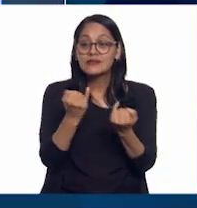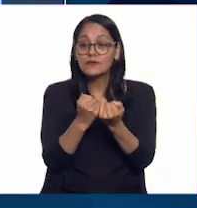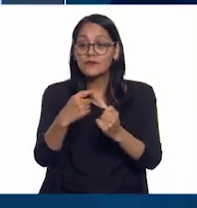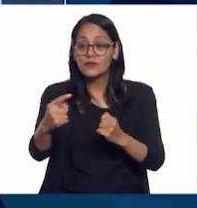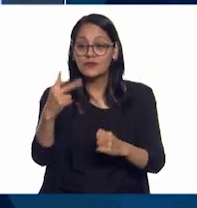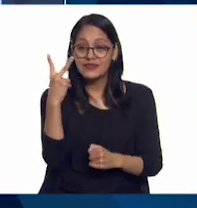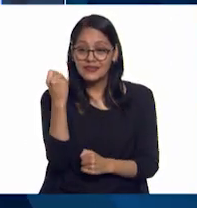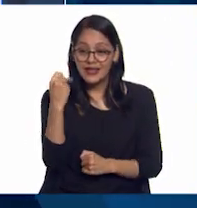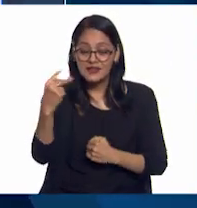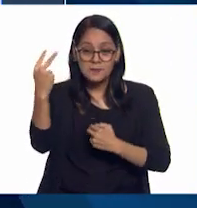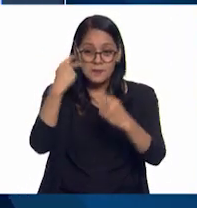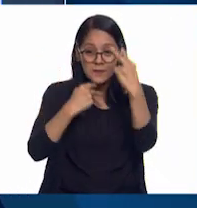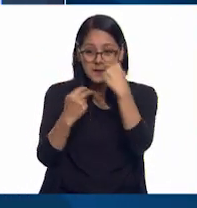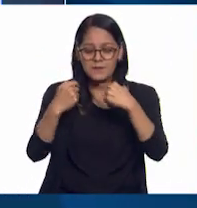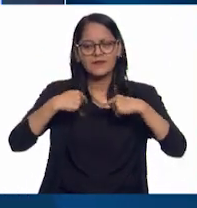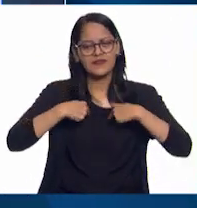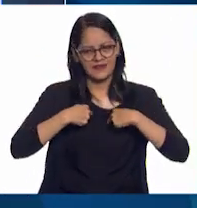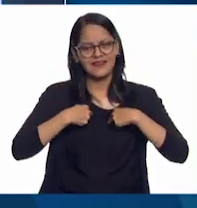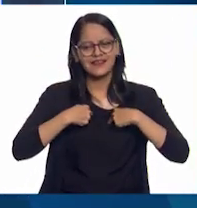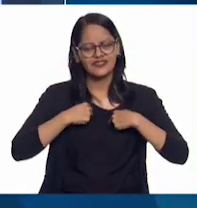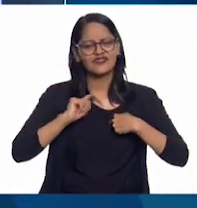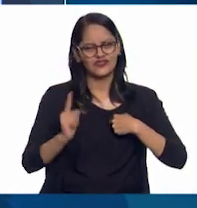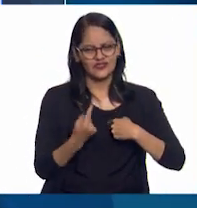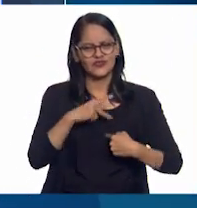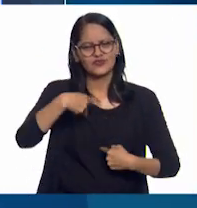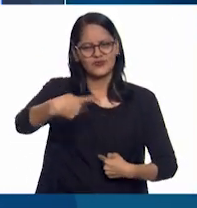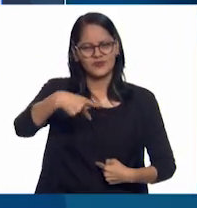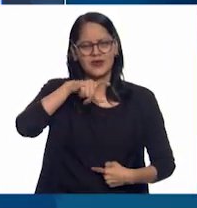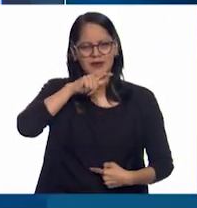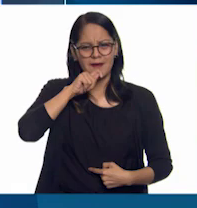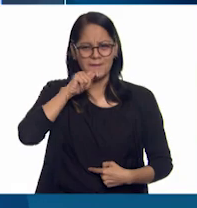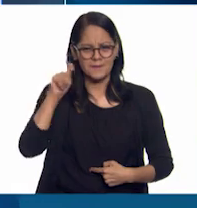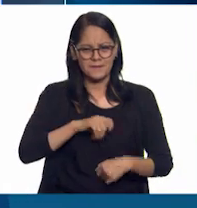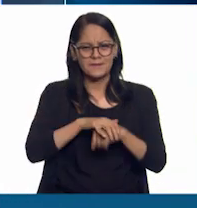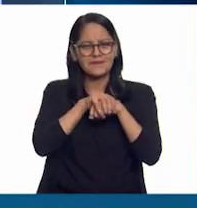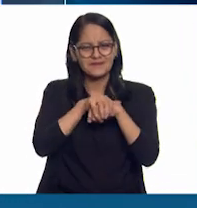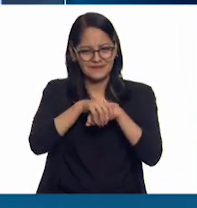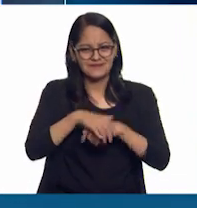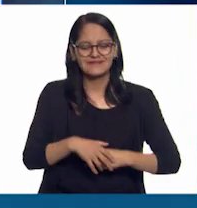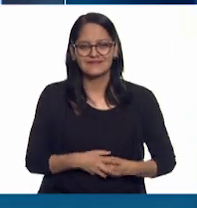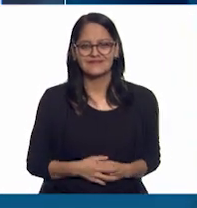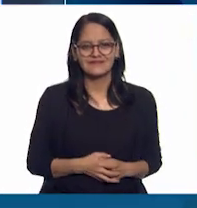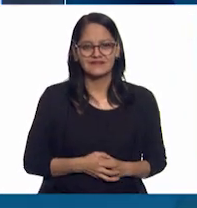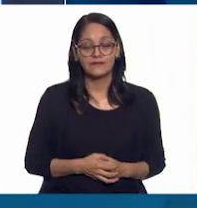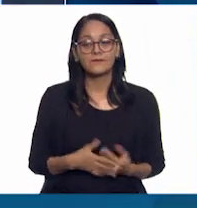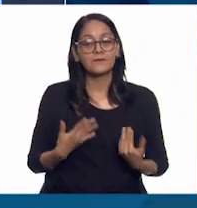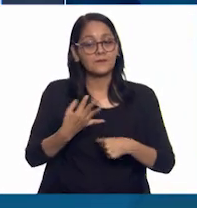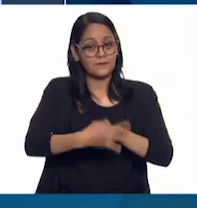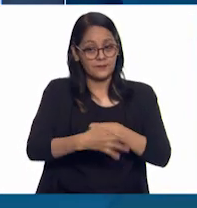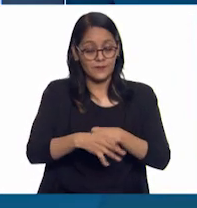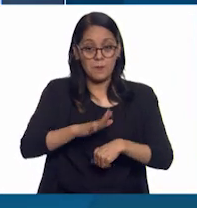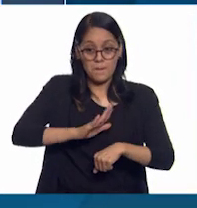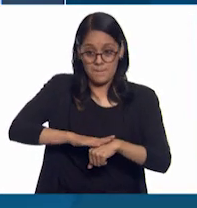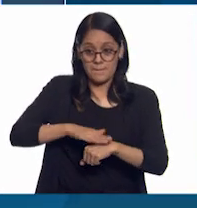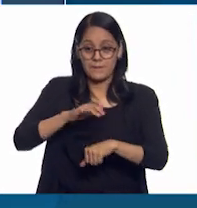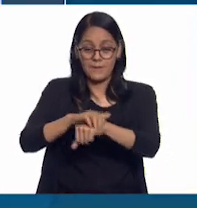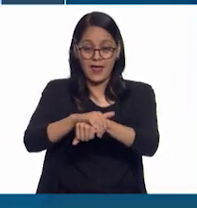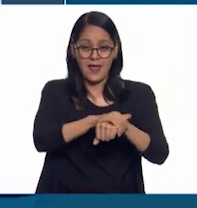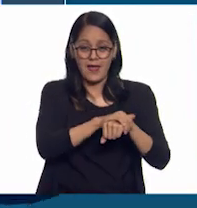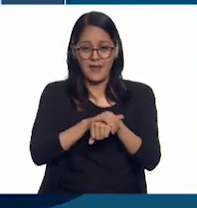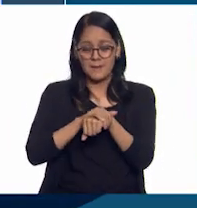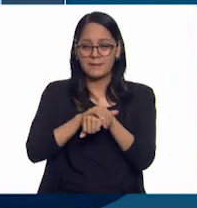casa puede considerar a Lolo como su amigo! Mientras más amistades,